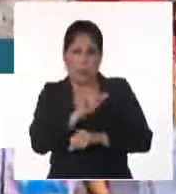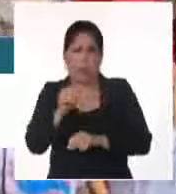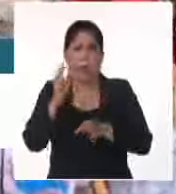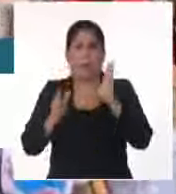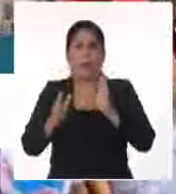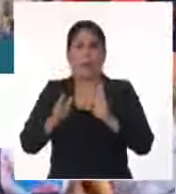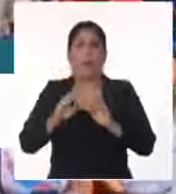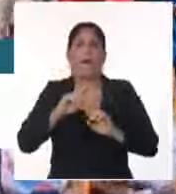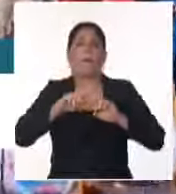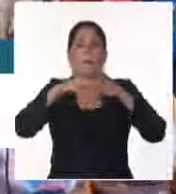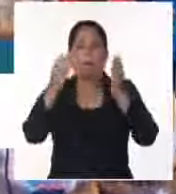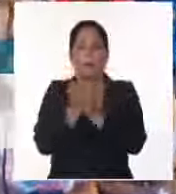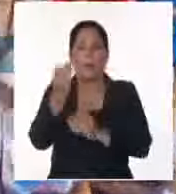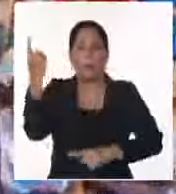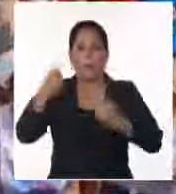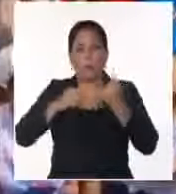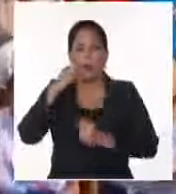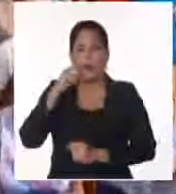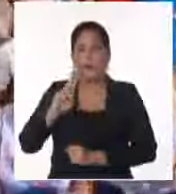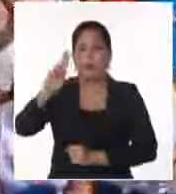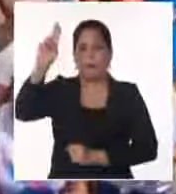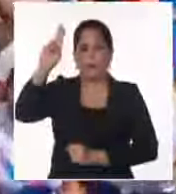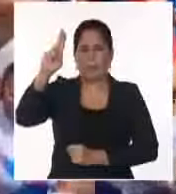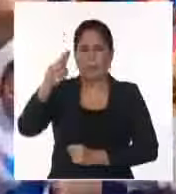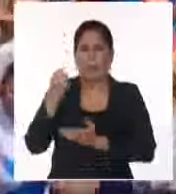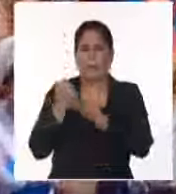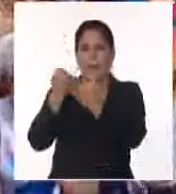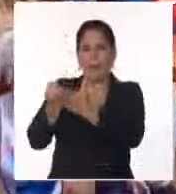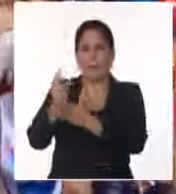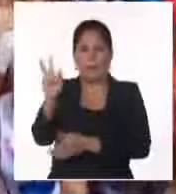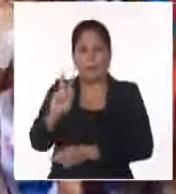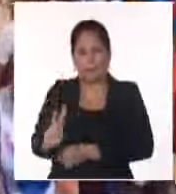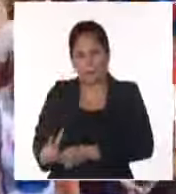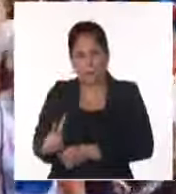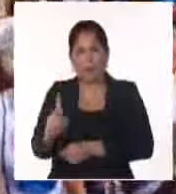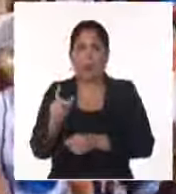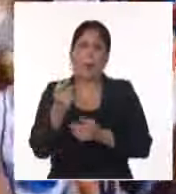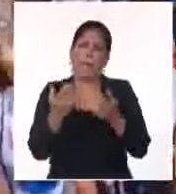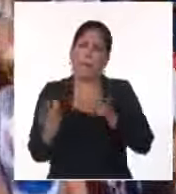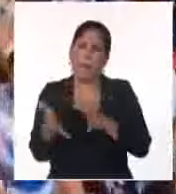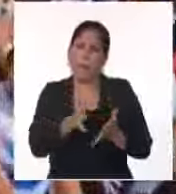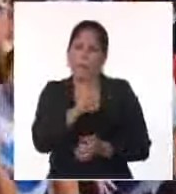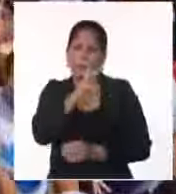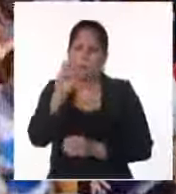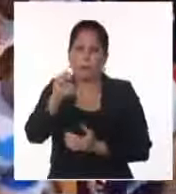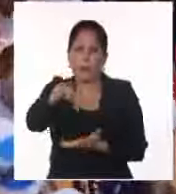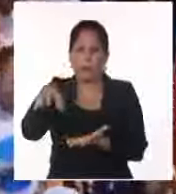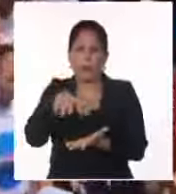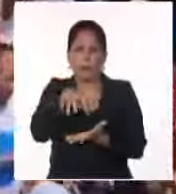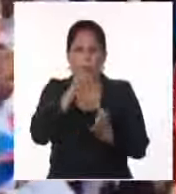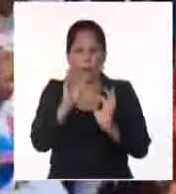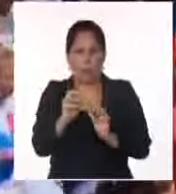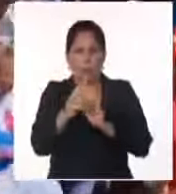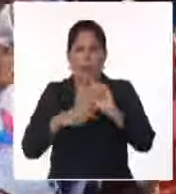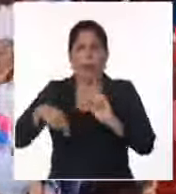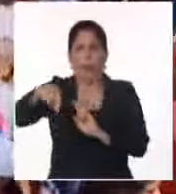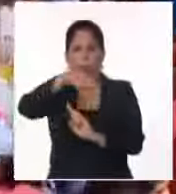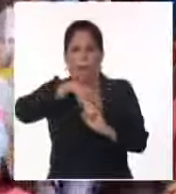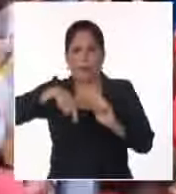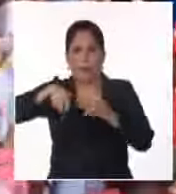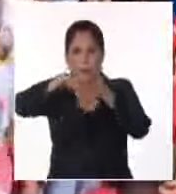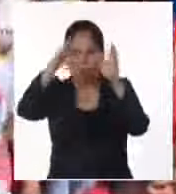Mundial contra el Fascismo y en solidaridad con Venezuela, con repercusiones en más de 300 ciudades alrededor del mundo.